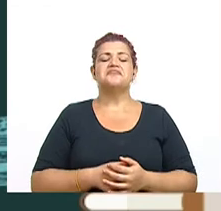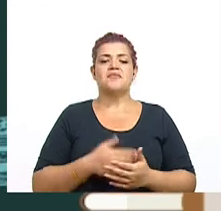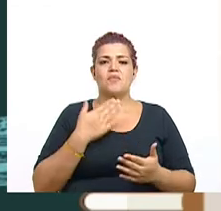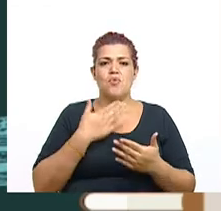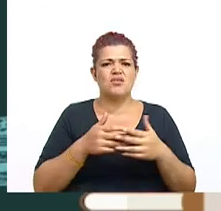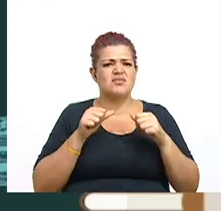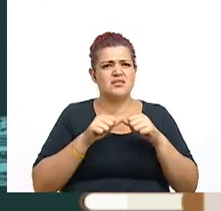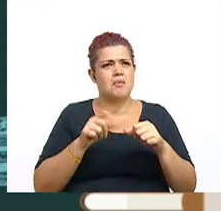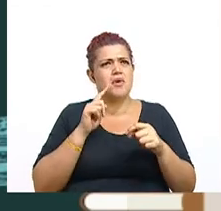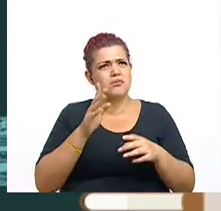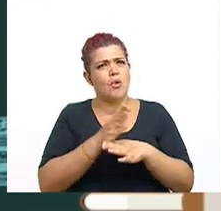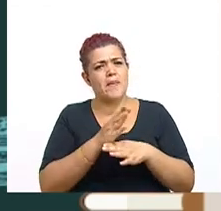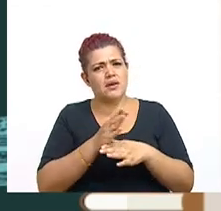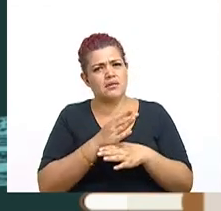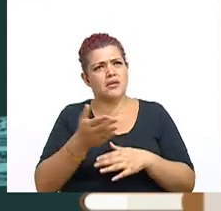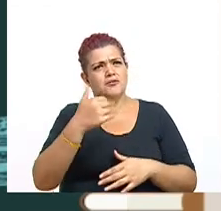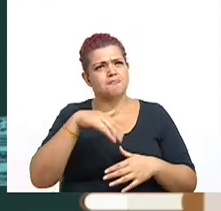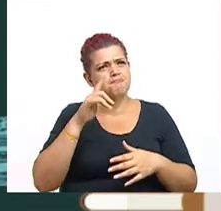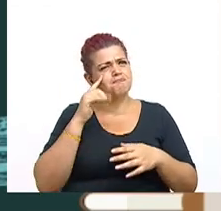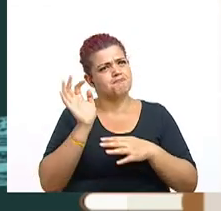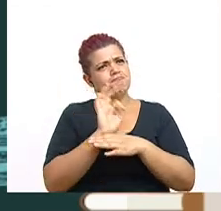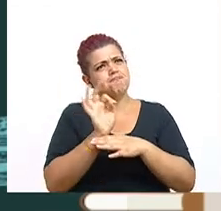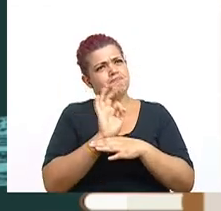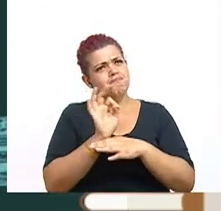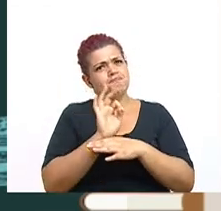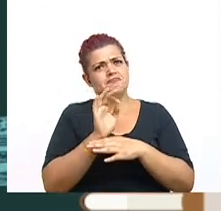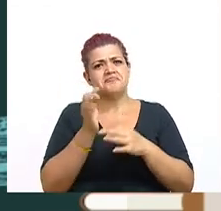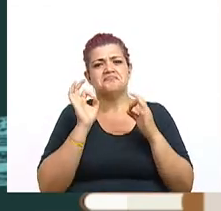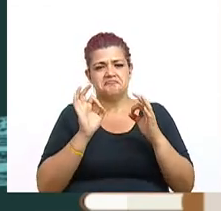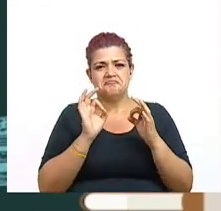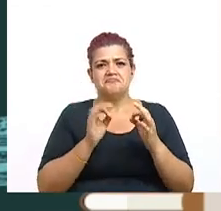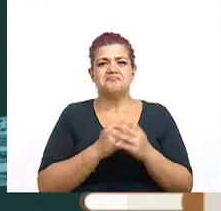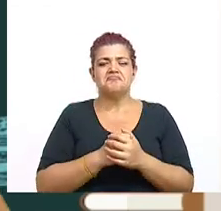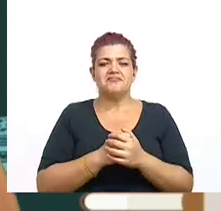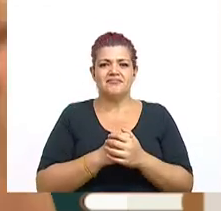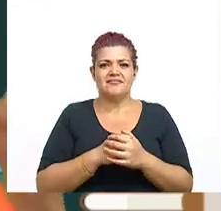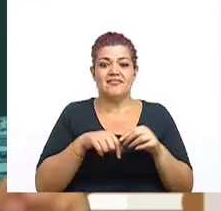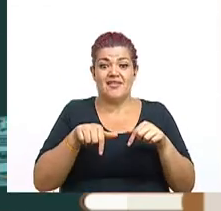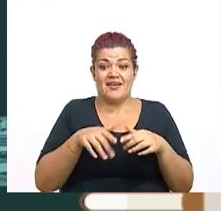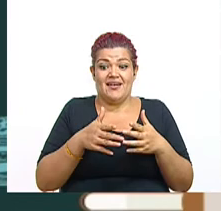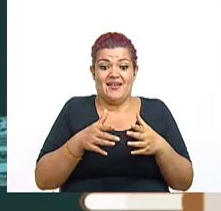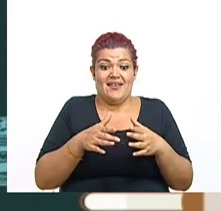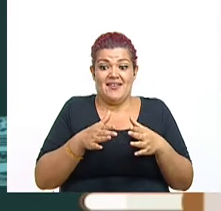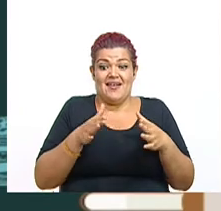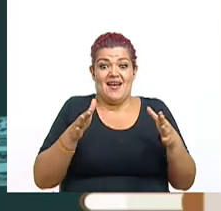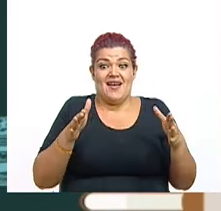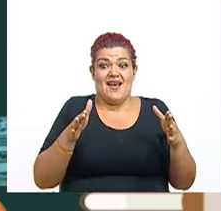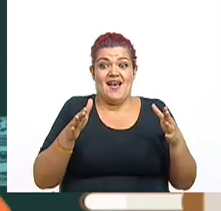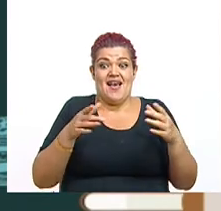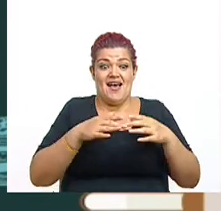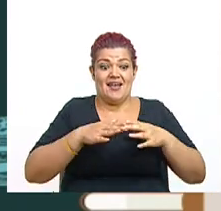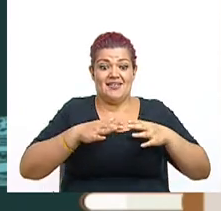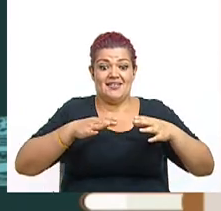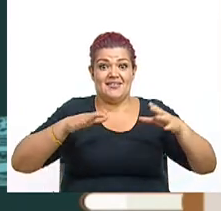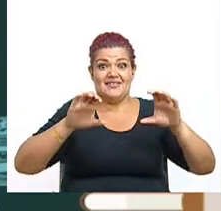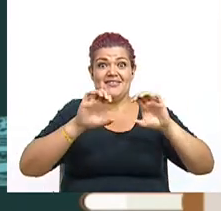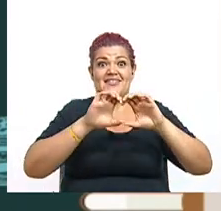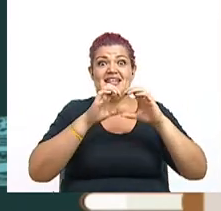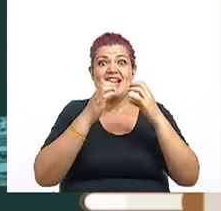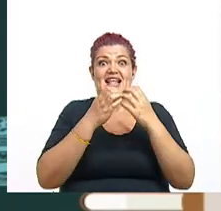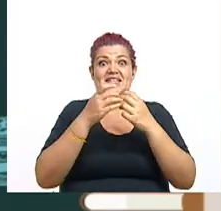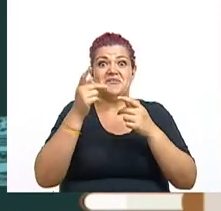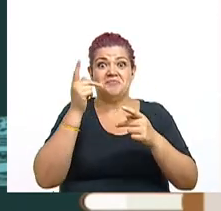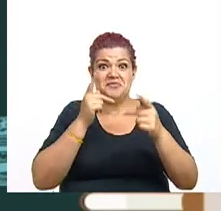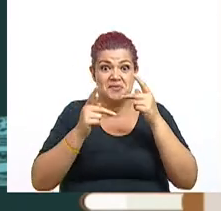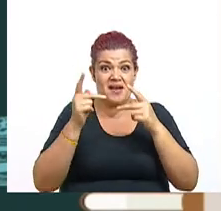nos permiten compartir con ustedes a través de este espacio, esta gran aula virtual en que se ha convertido Repretel